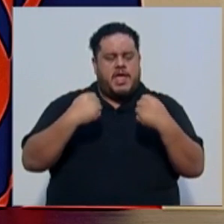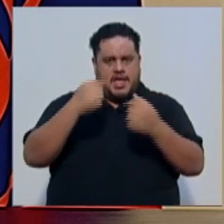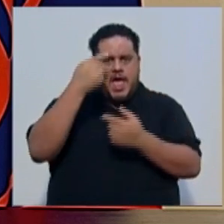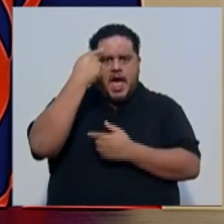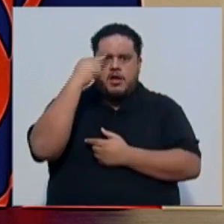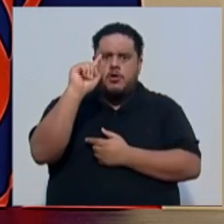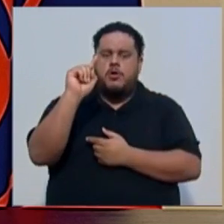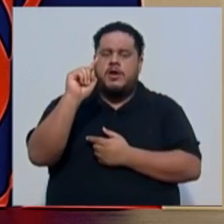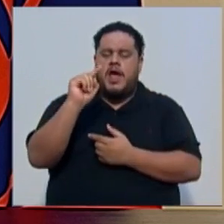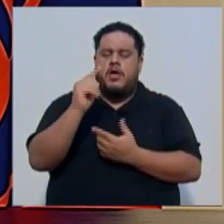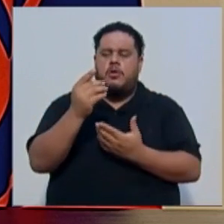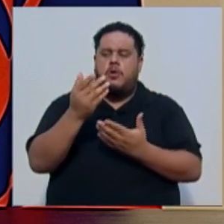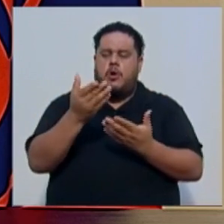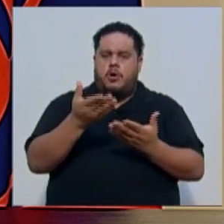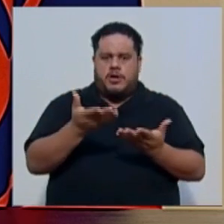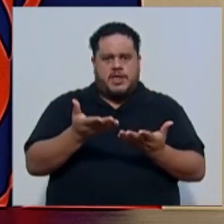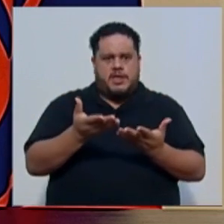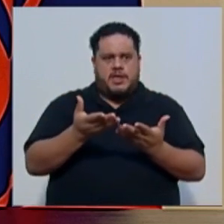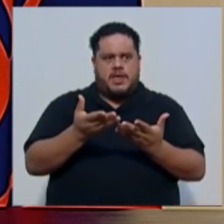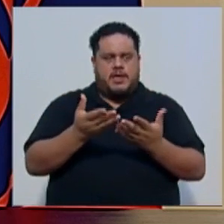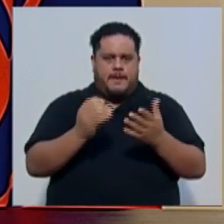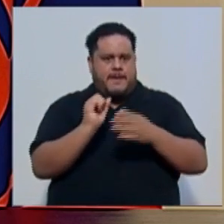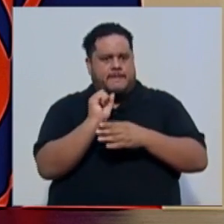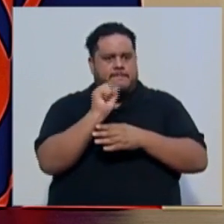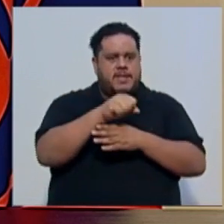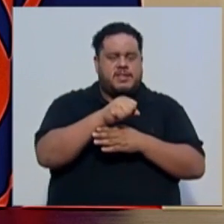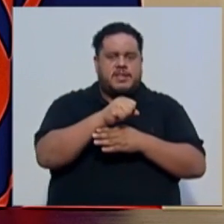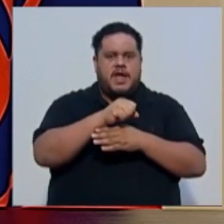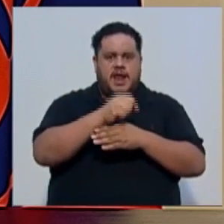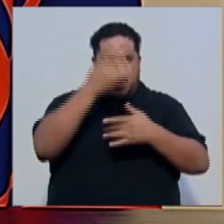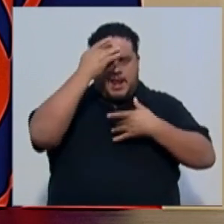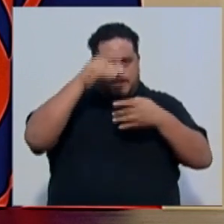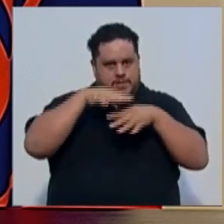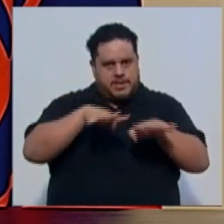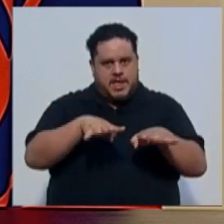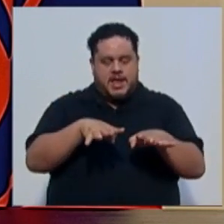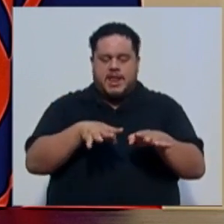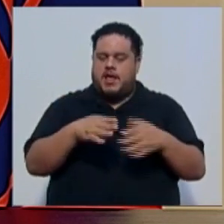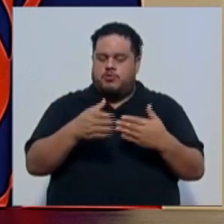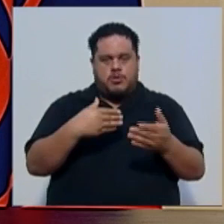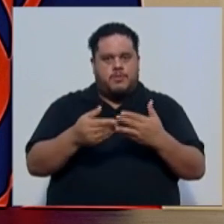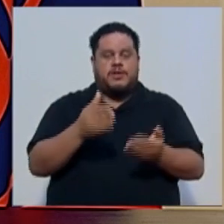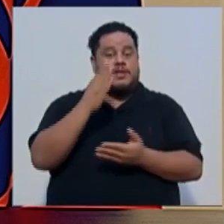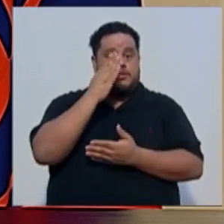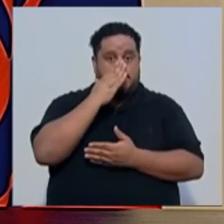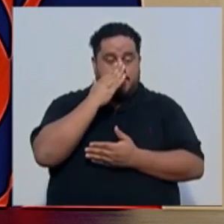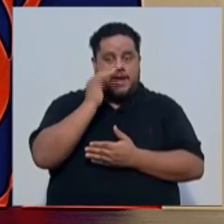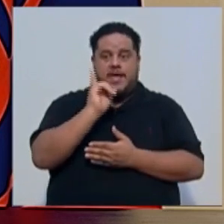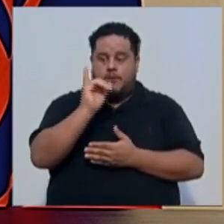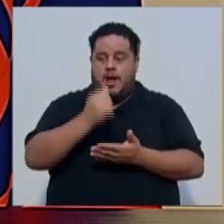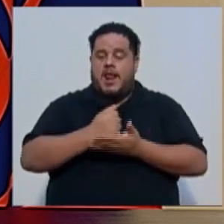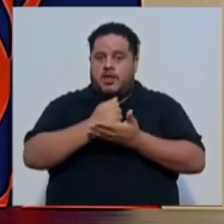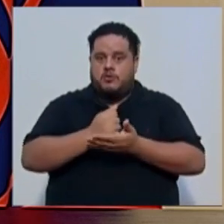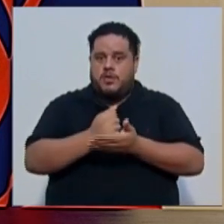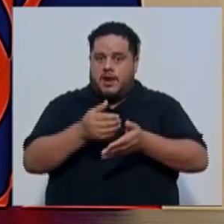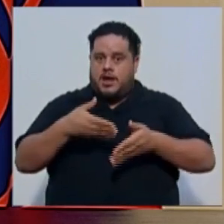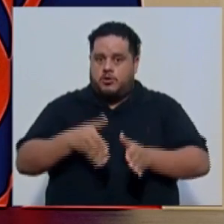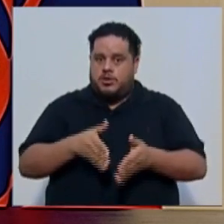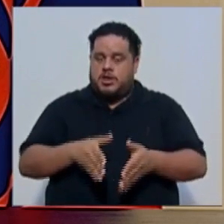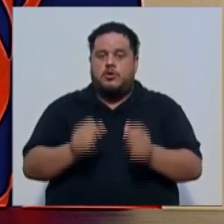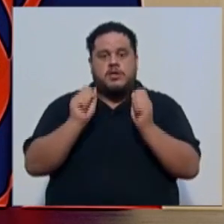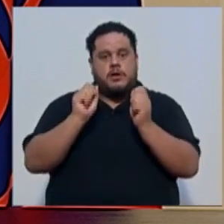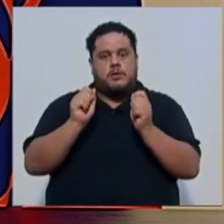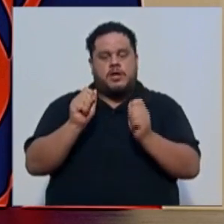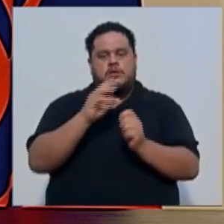logrado llevar adelante también la pandemia junto con todas sus funciones de madres, como el ayudar a nuestros hijos en la educación